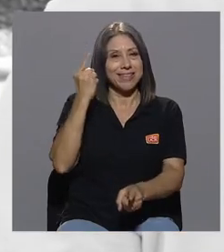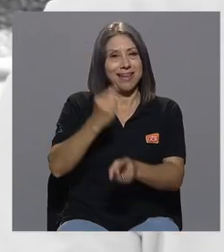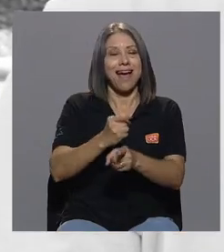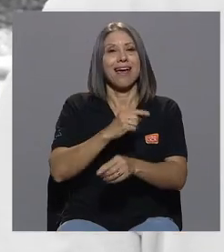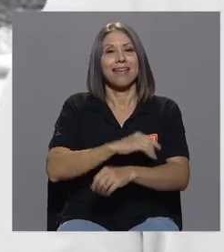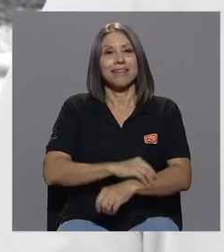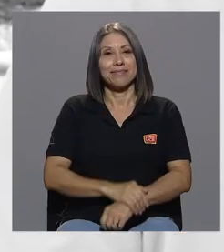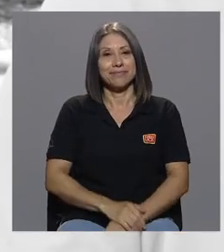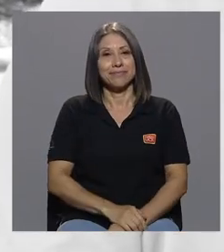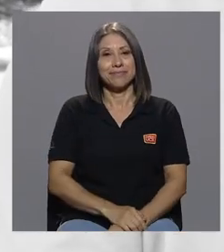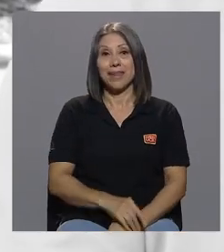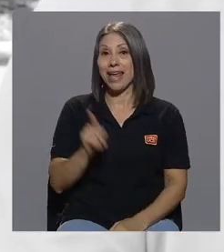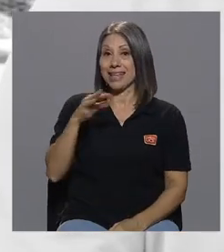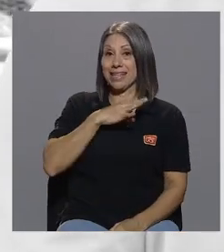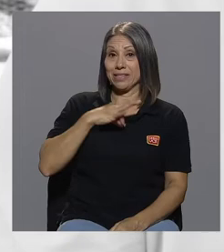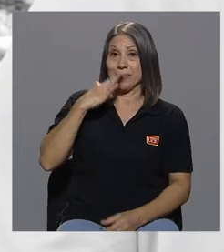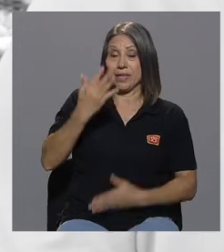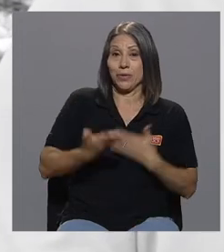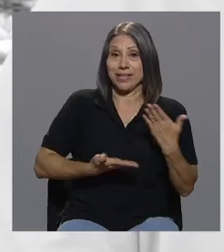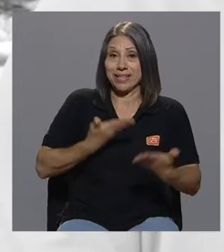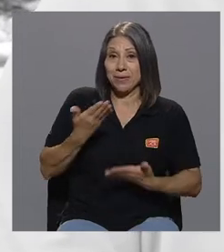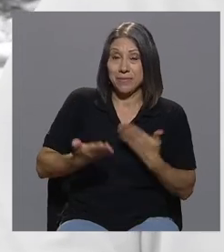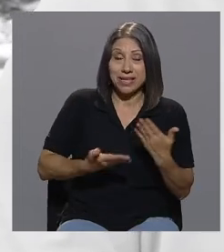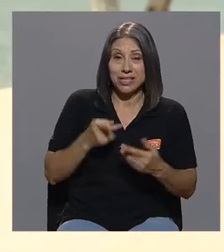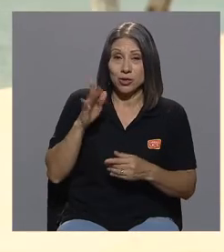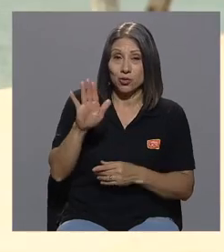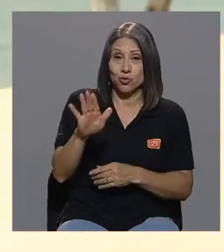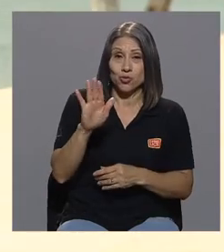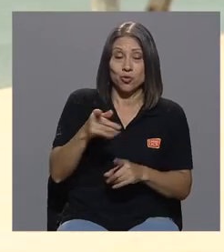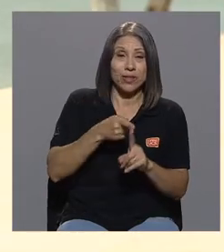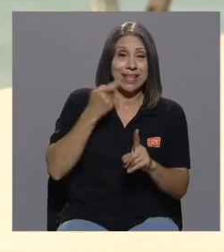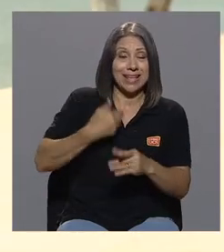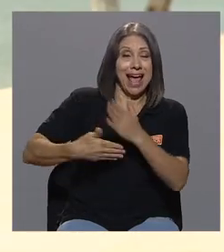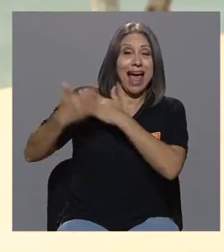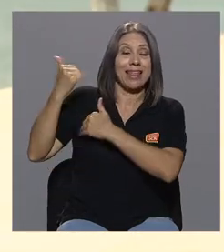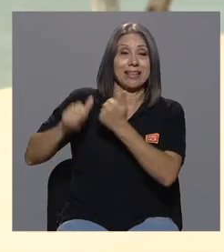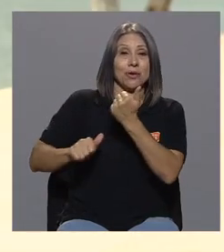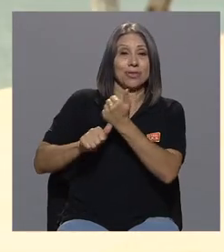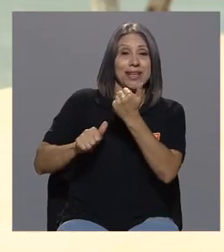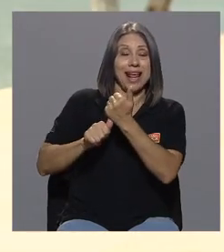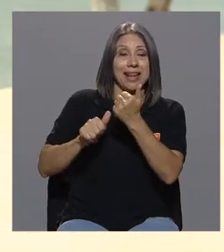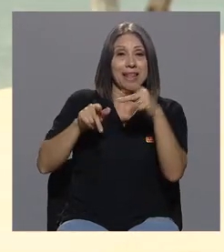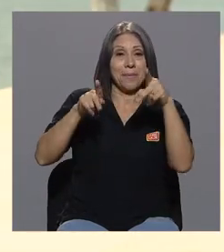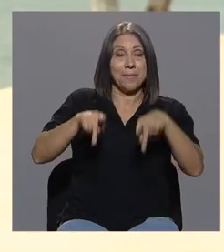ese espíritu de servicio que usted siempre había tenido desde que fue auxiliar de pacientes en realidad